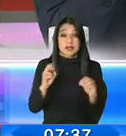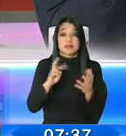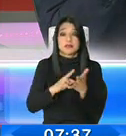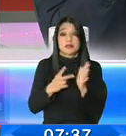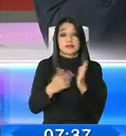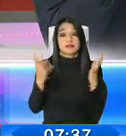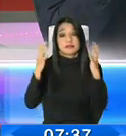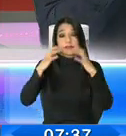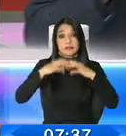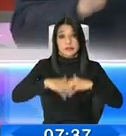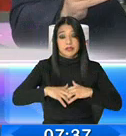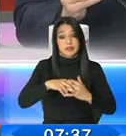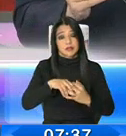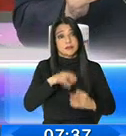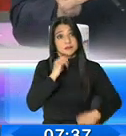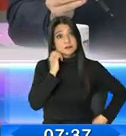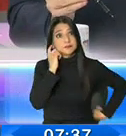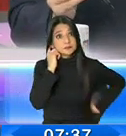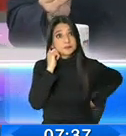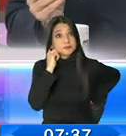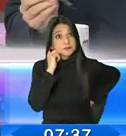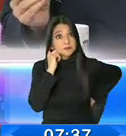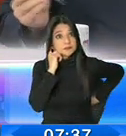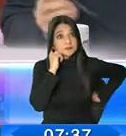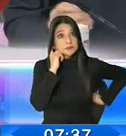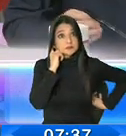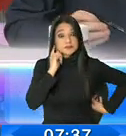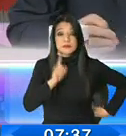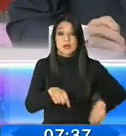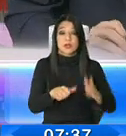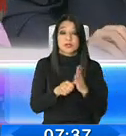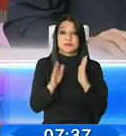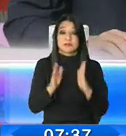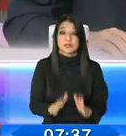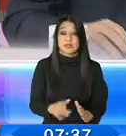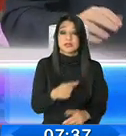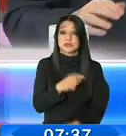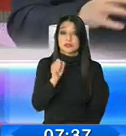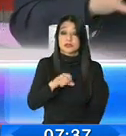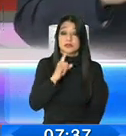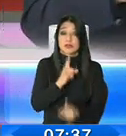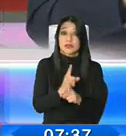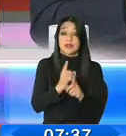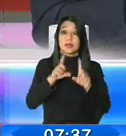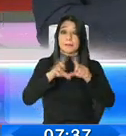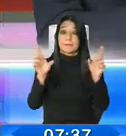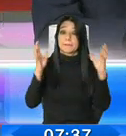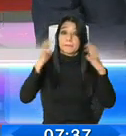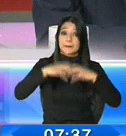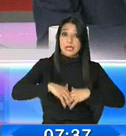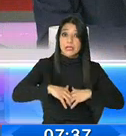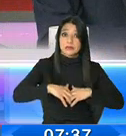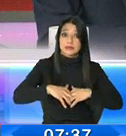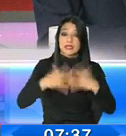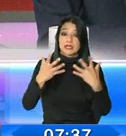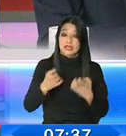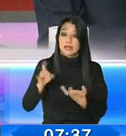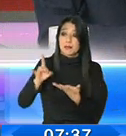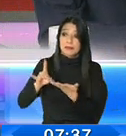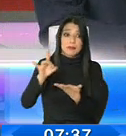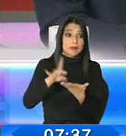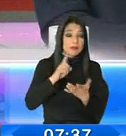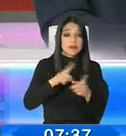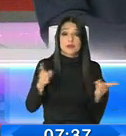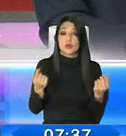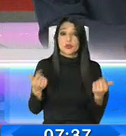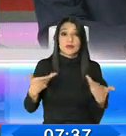cualquiera. Estamos, estamos, muchas empresas, ministro, están quebradas. O sea, no es que quieren sacar empleados, sino que no hay